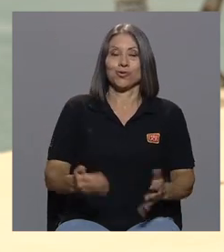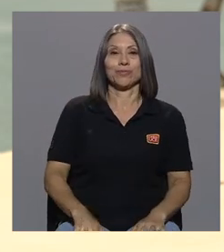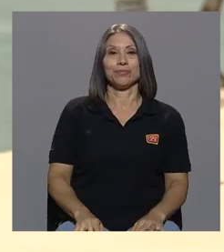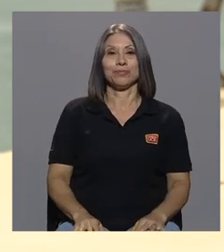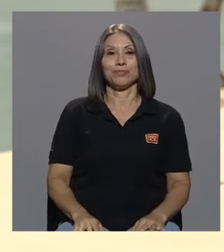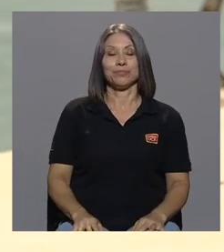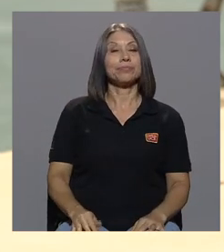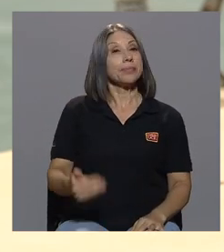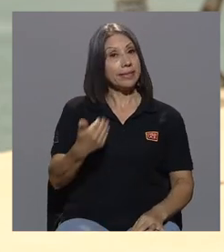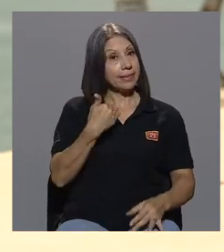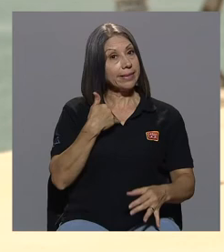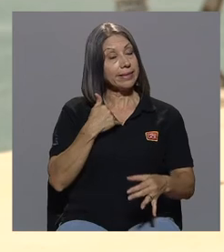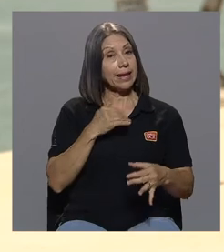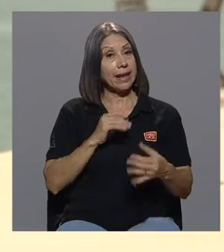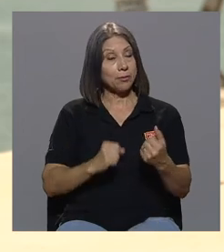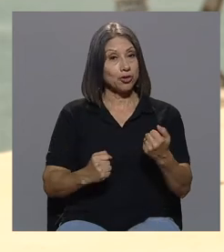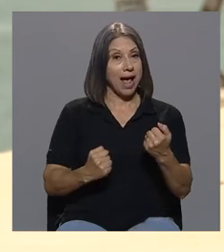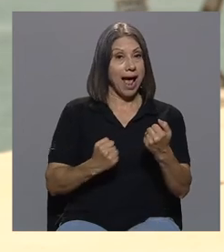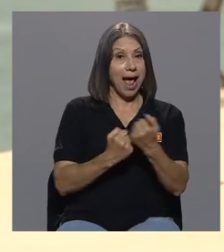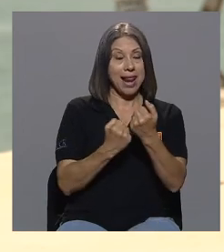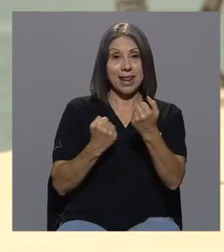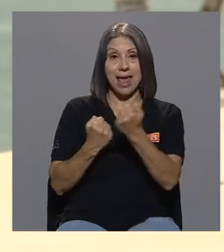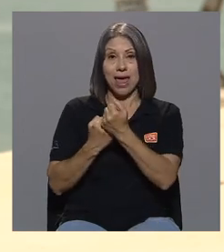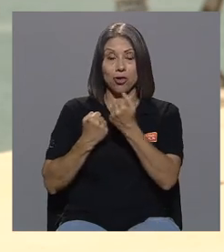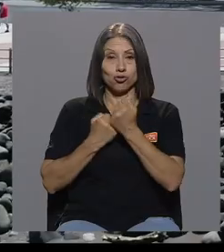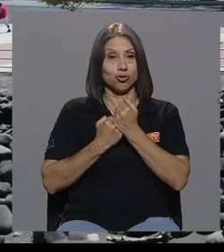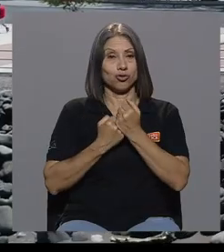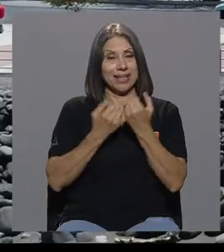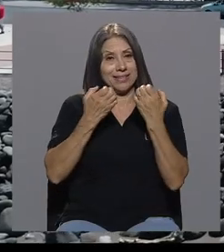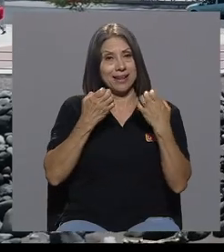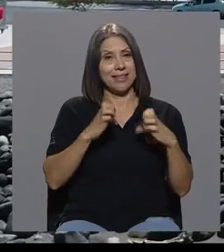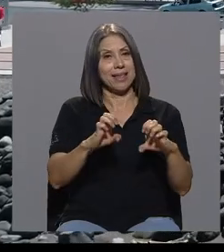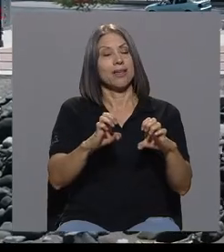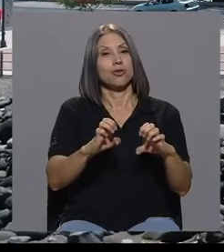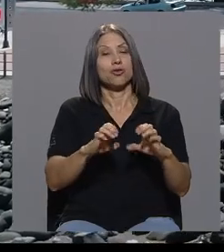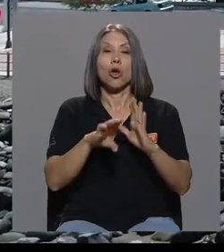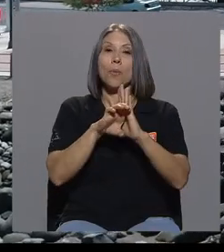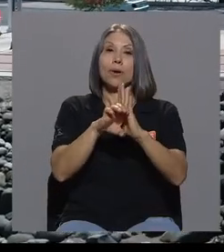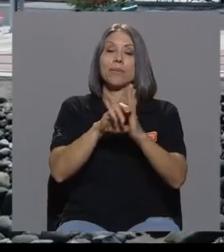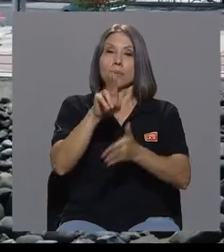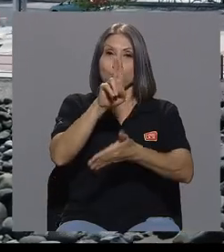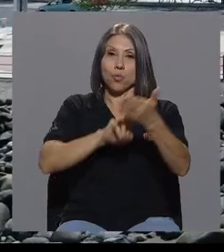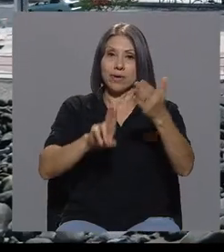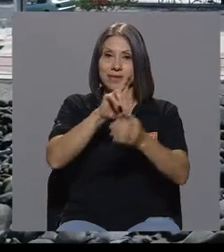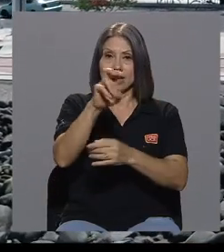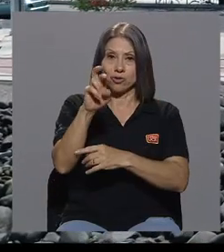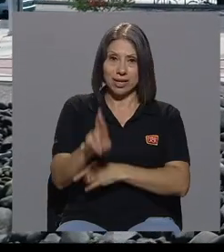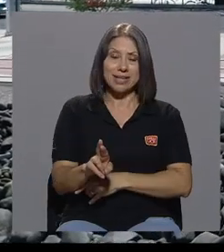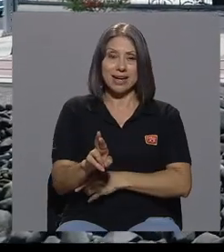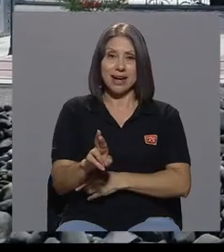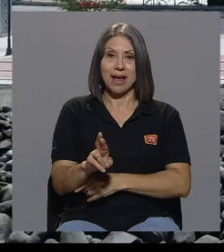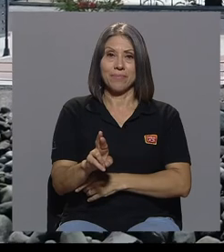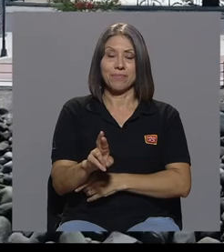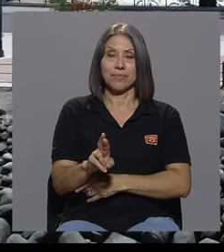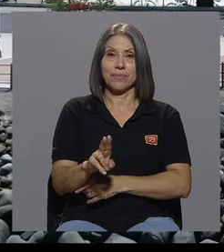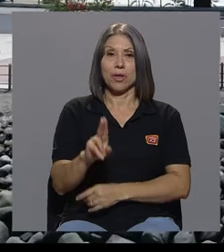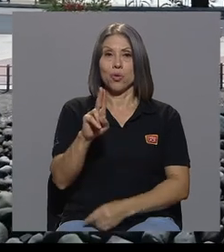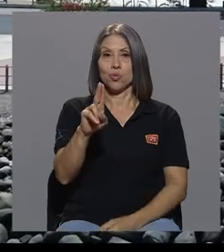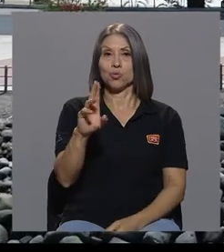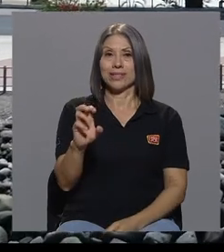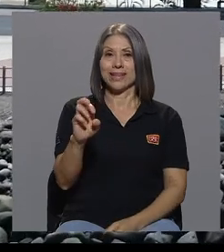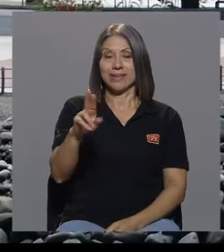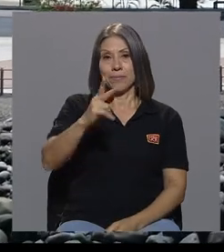aliados aliados estratégicos como la Universidad Costa Rica aquí la sede de Punta